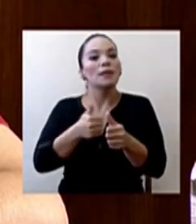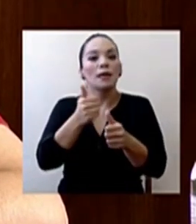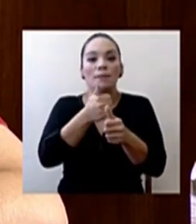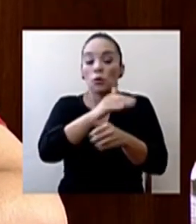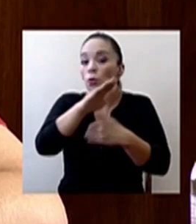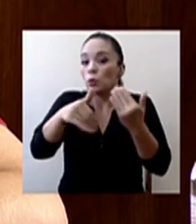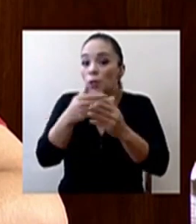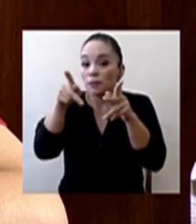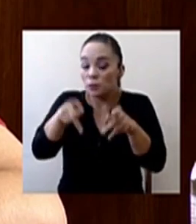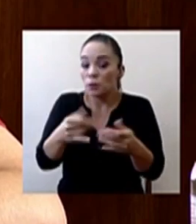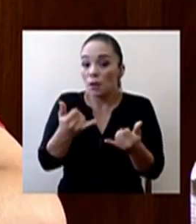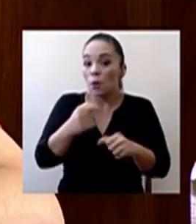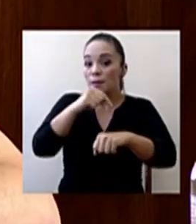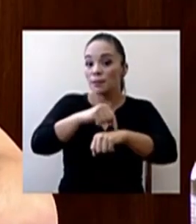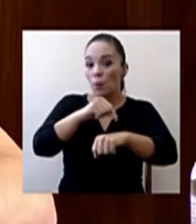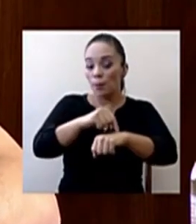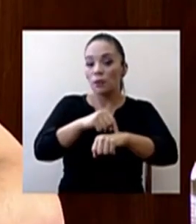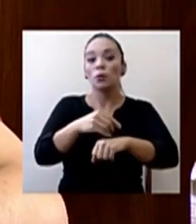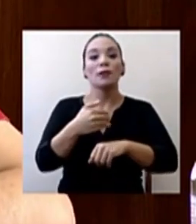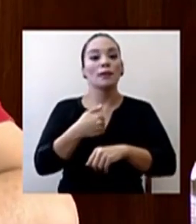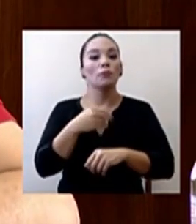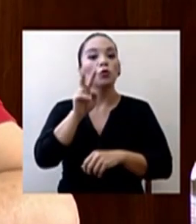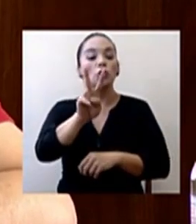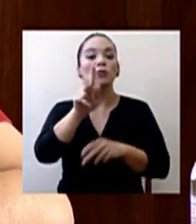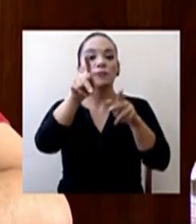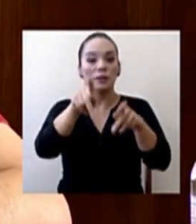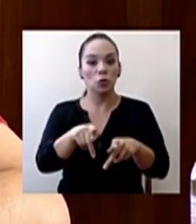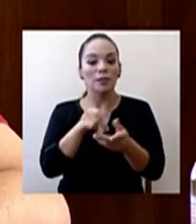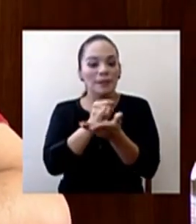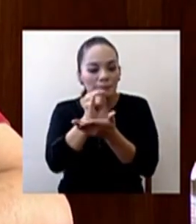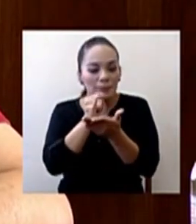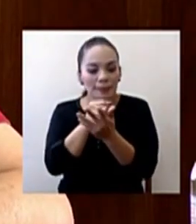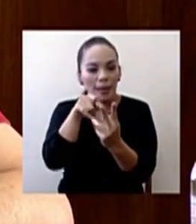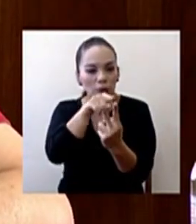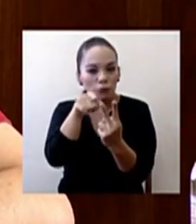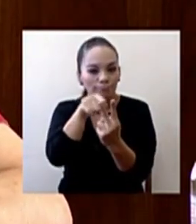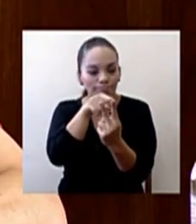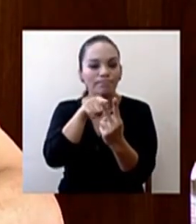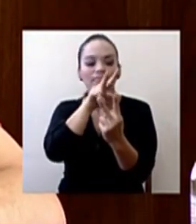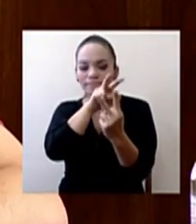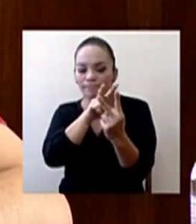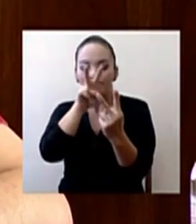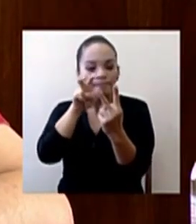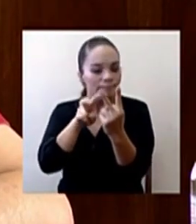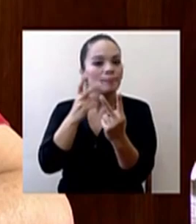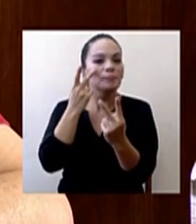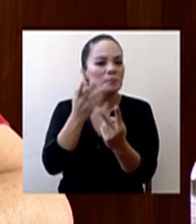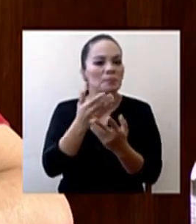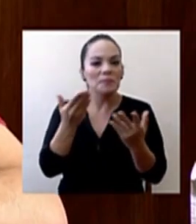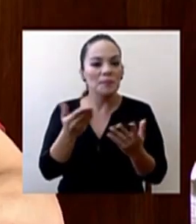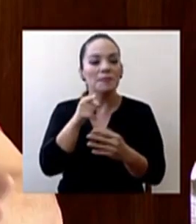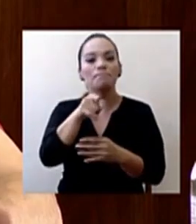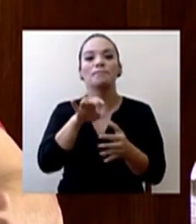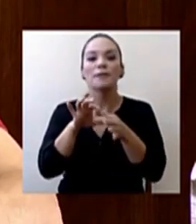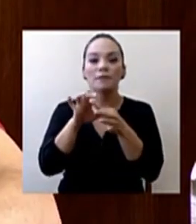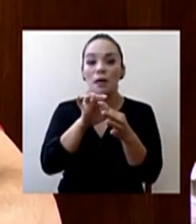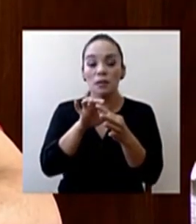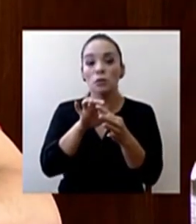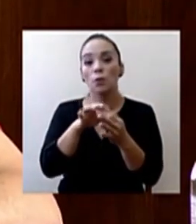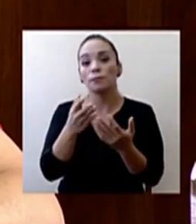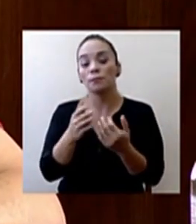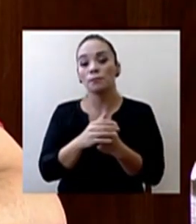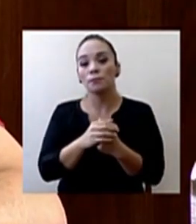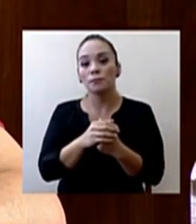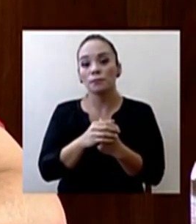y en este momento, de hecho, tenemos hasta dos personas en investigación para ver con relación al tema de que se siguen en